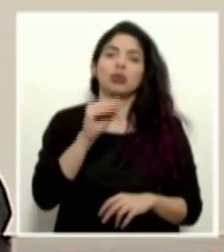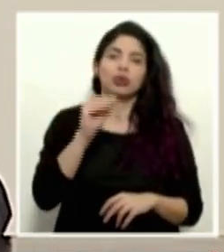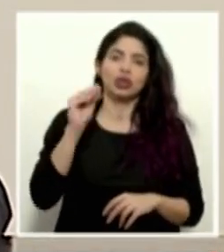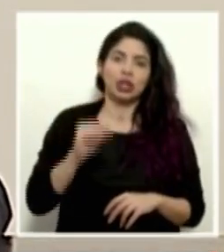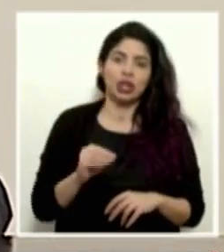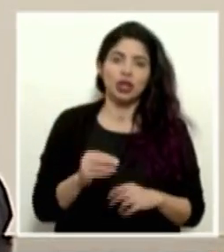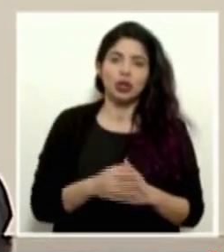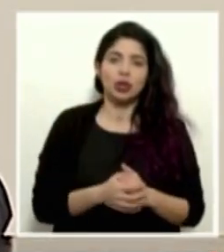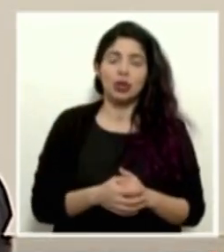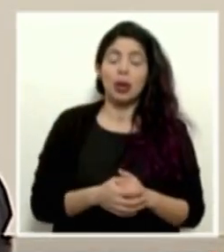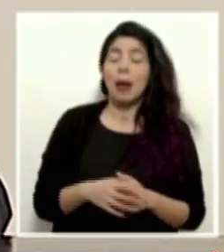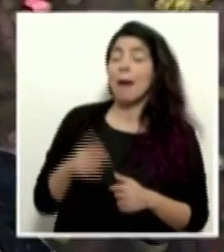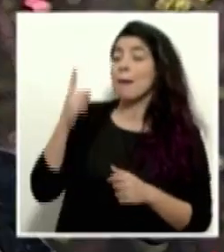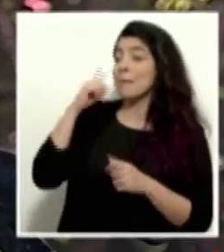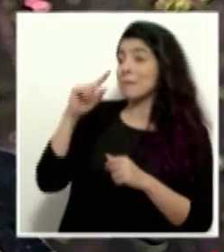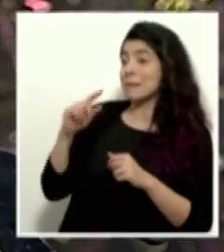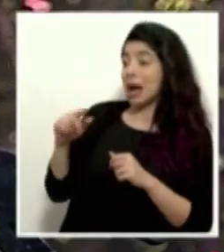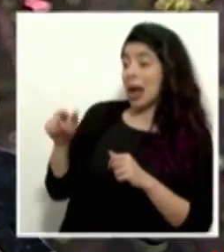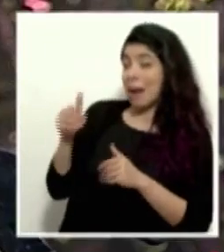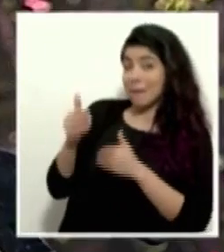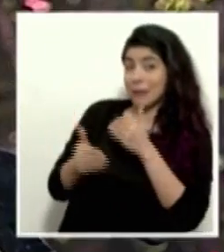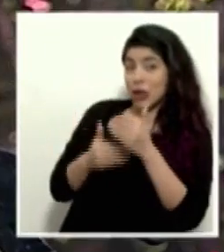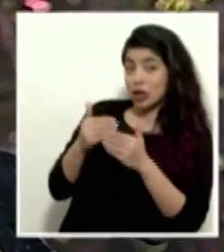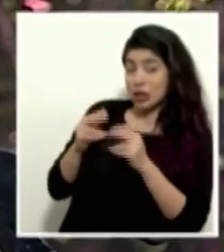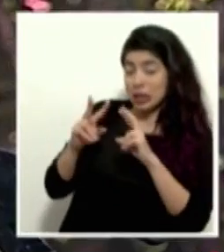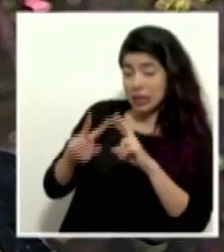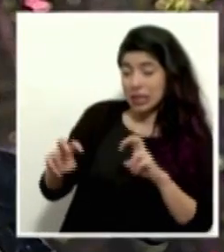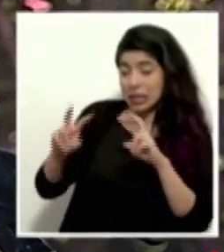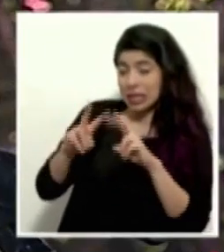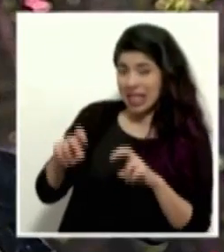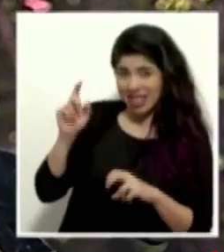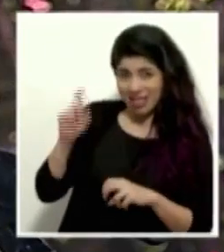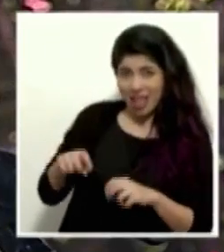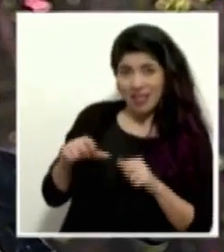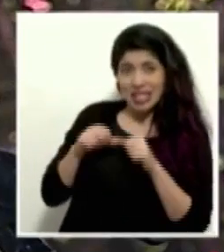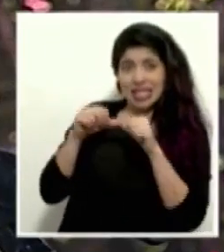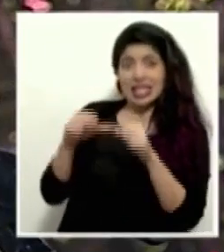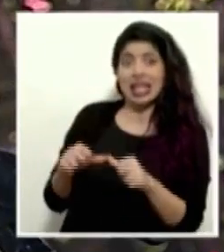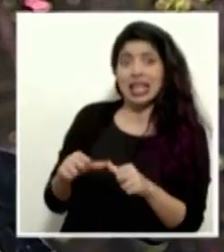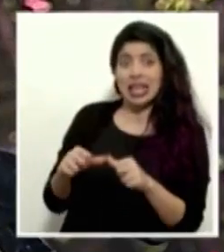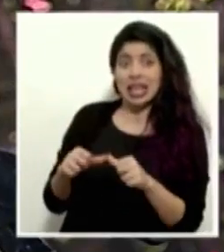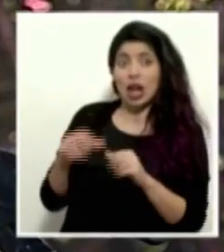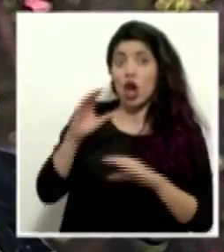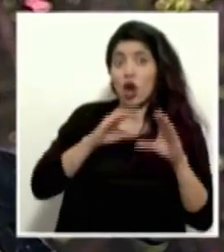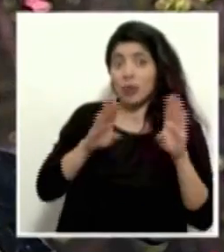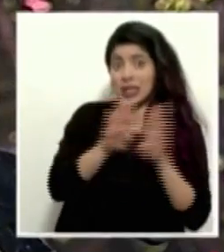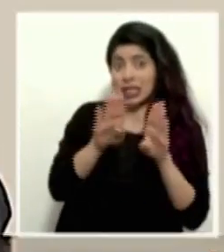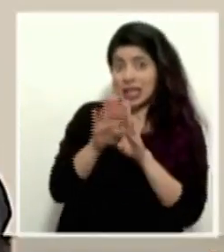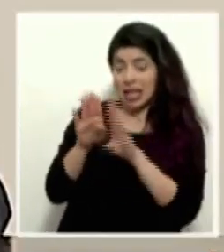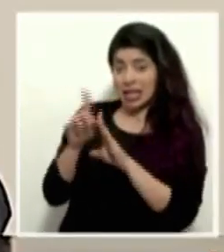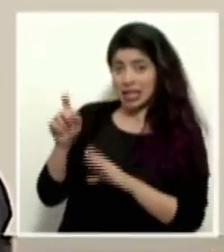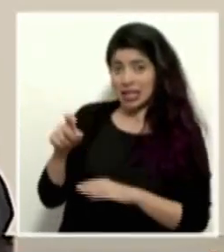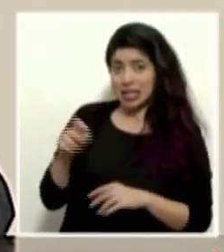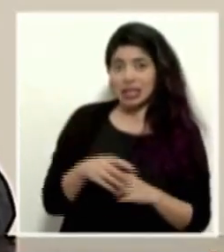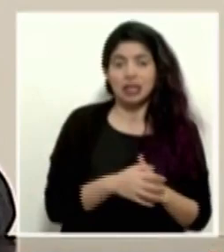trazabilidad. Para mantener o para hacer ese proceso de trazabilidad tiene que continuar la mayoría del comercio cerrado.